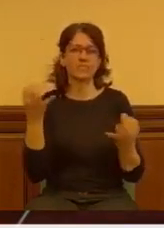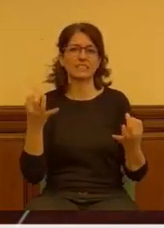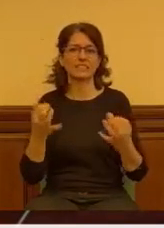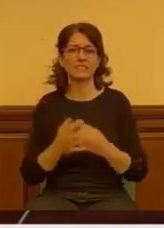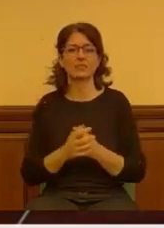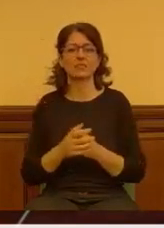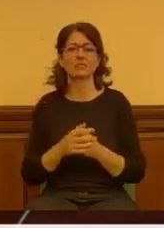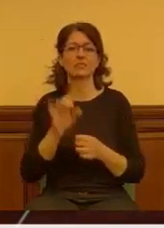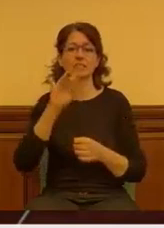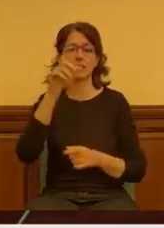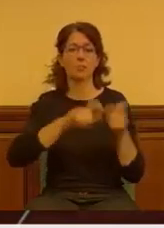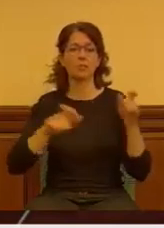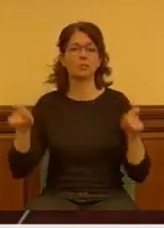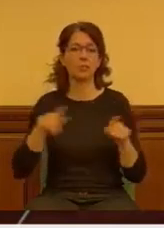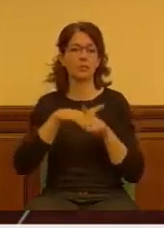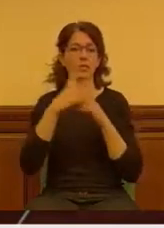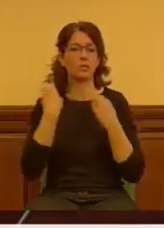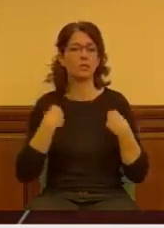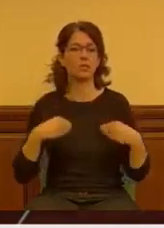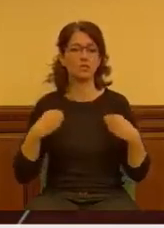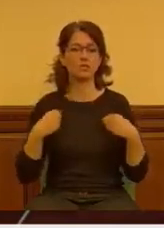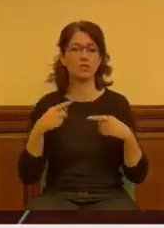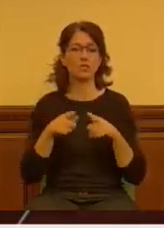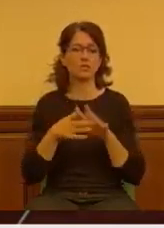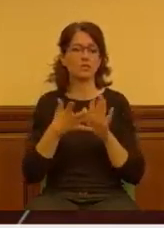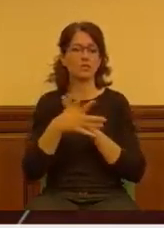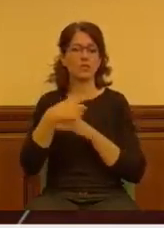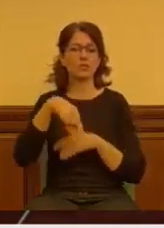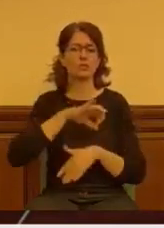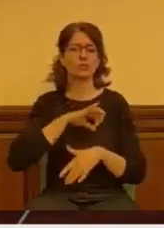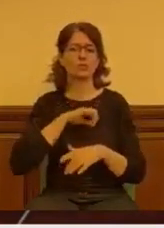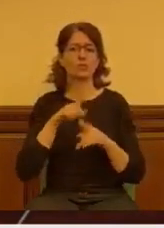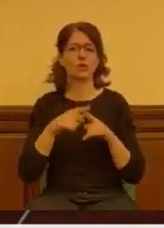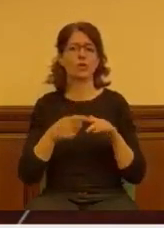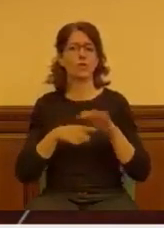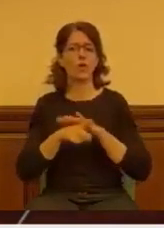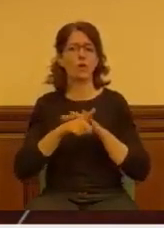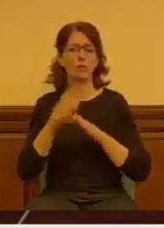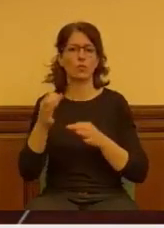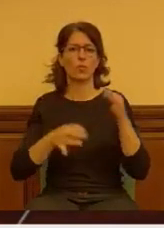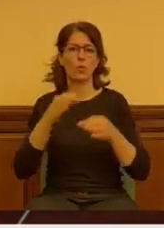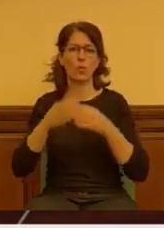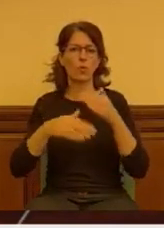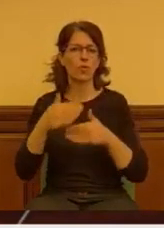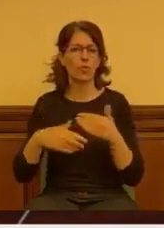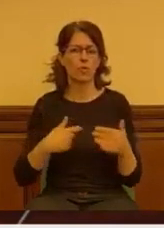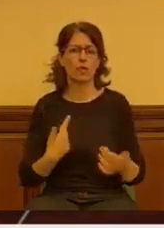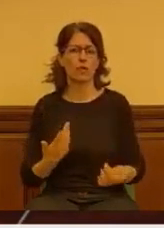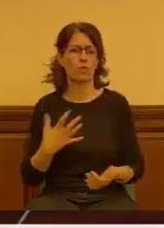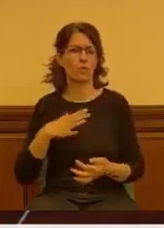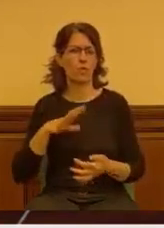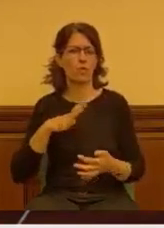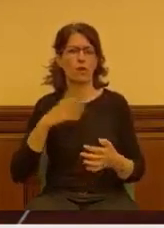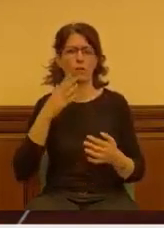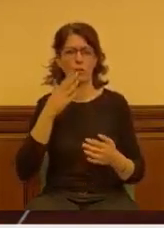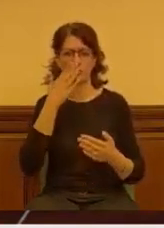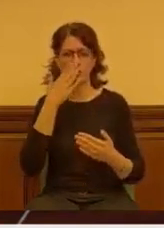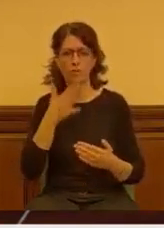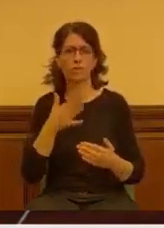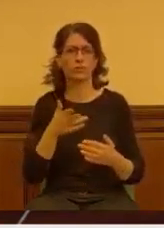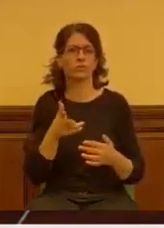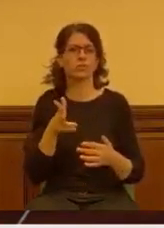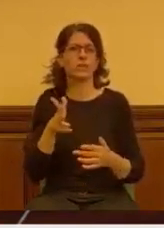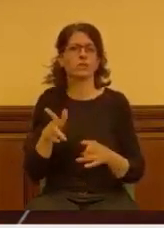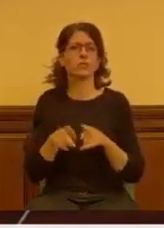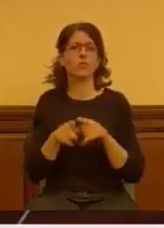situación, están teniendo ustedes una sucesión de procedimientos judiciales. Diga la verdad. O sea, está en su derecho de